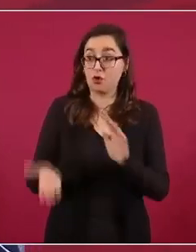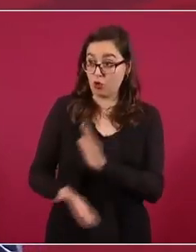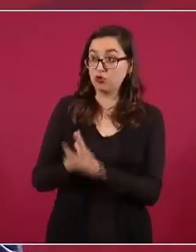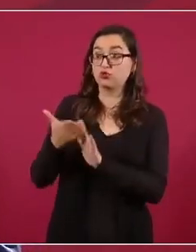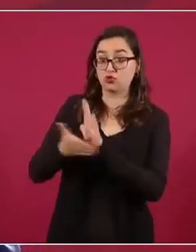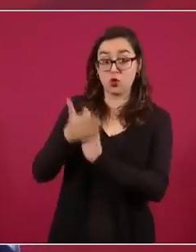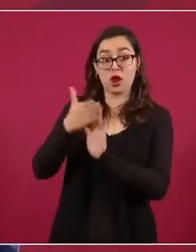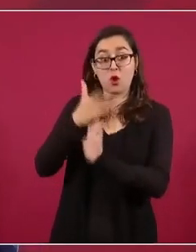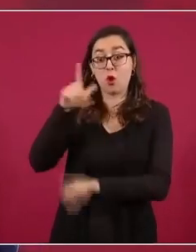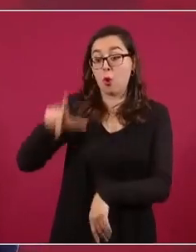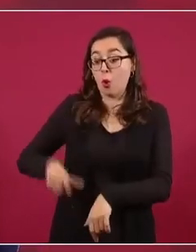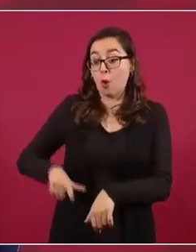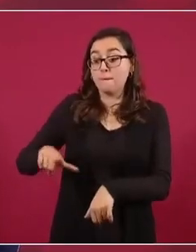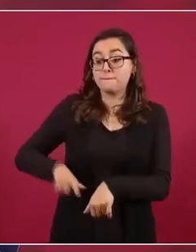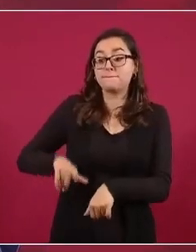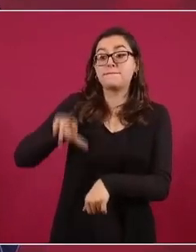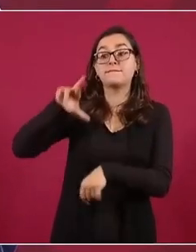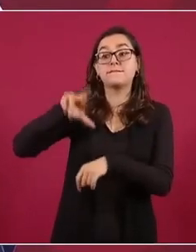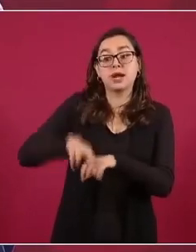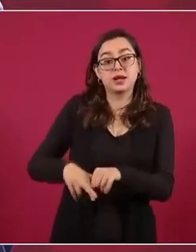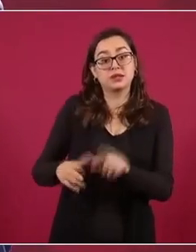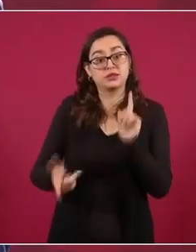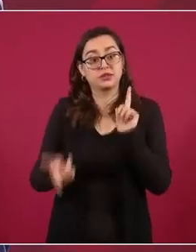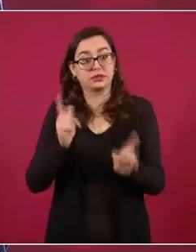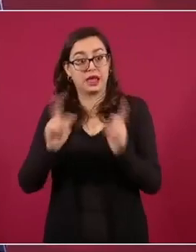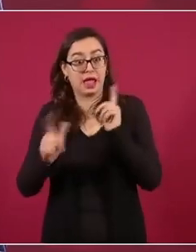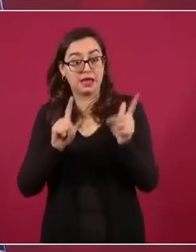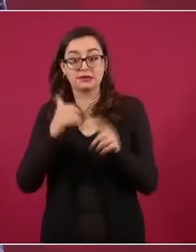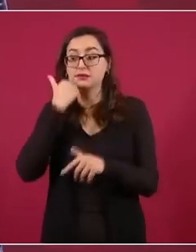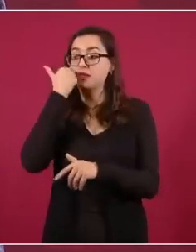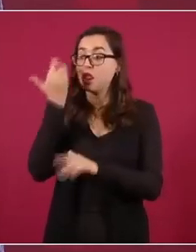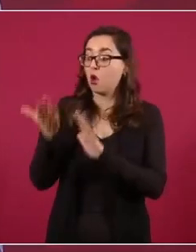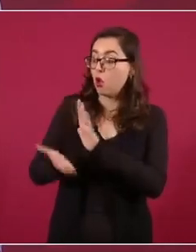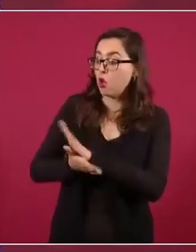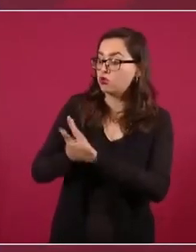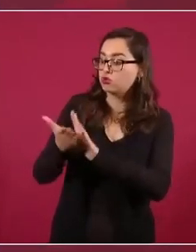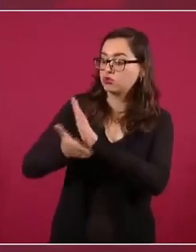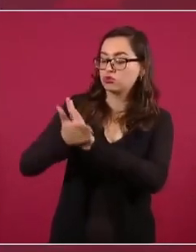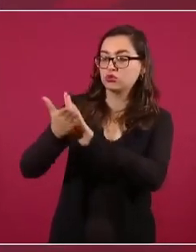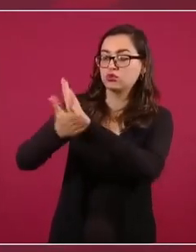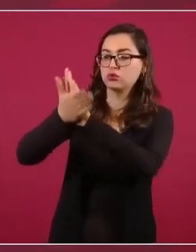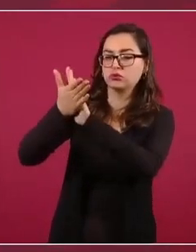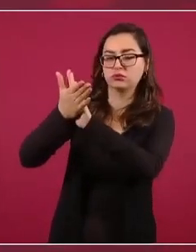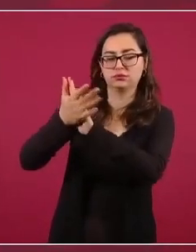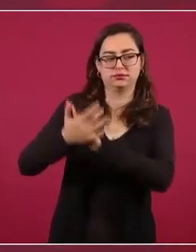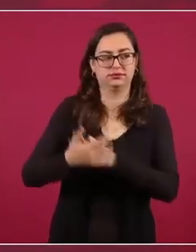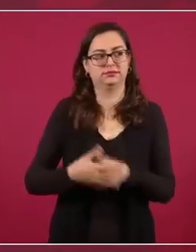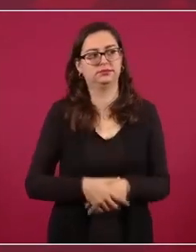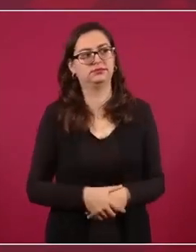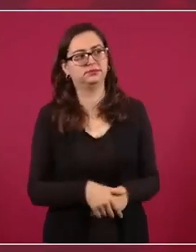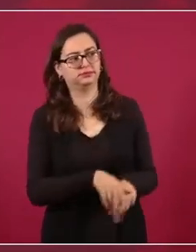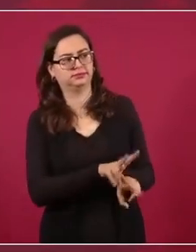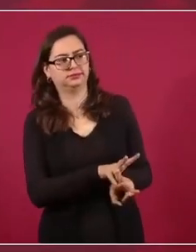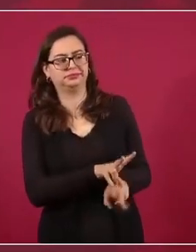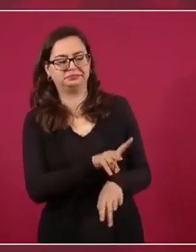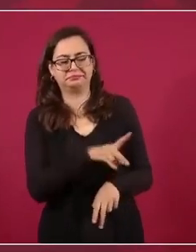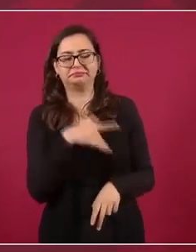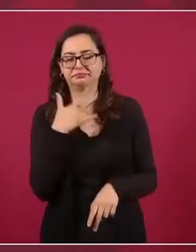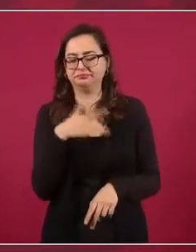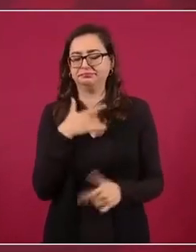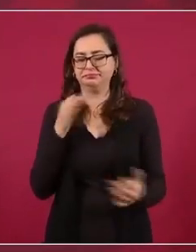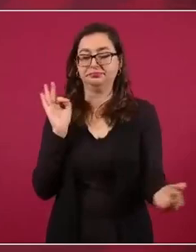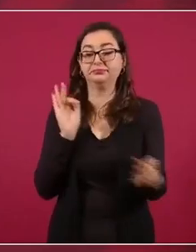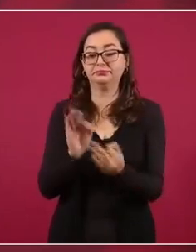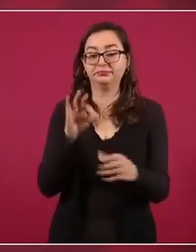eso nosotros no lo